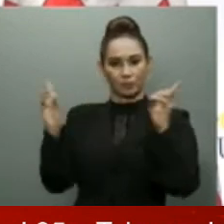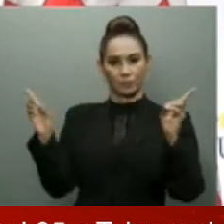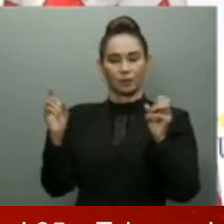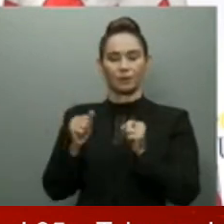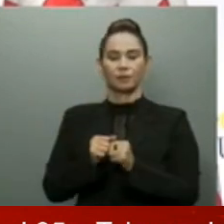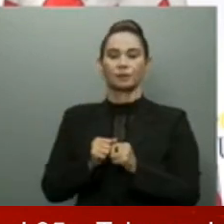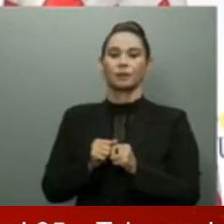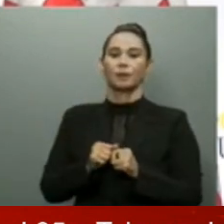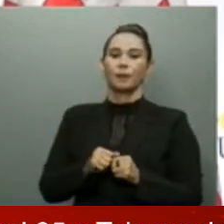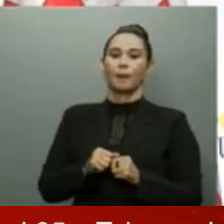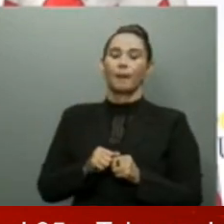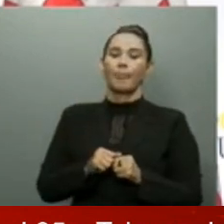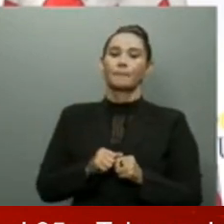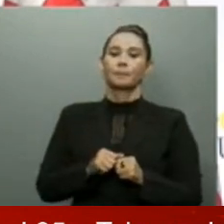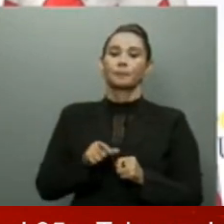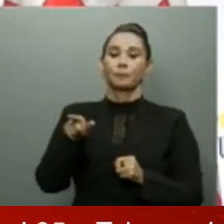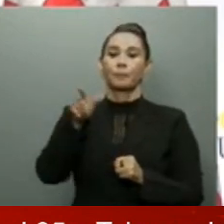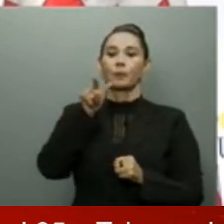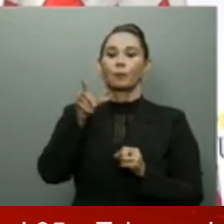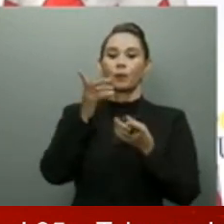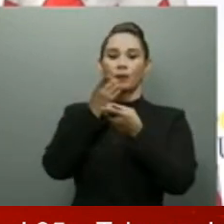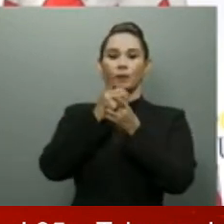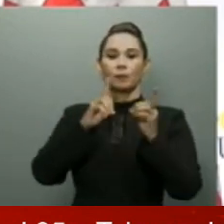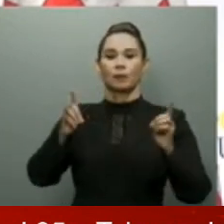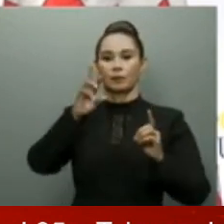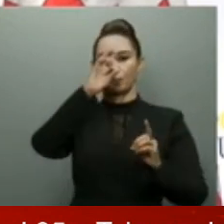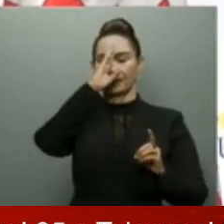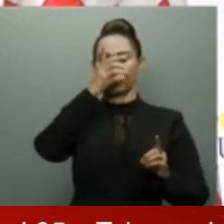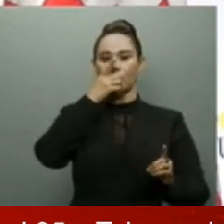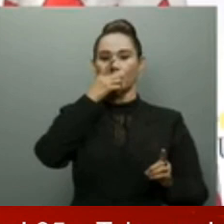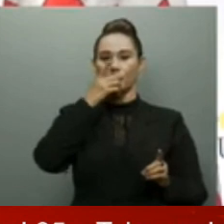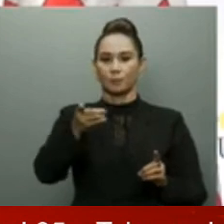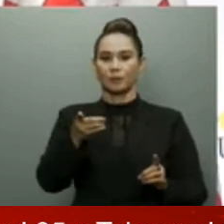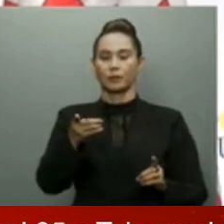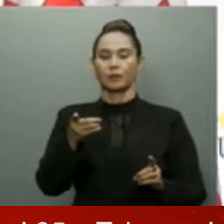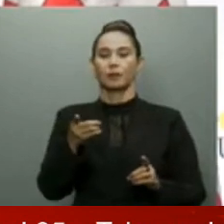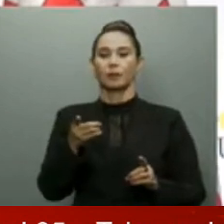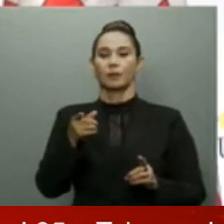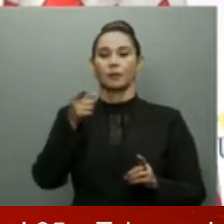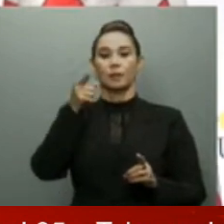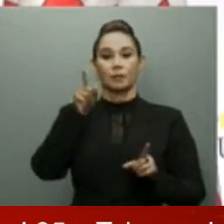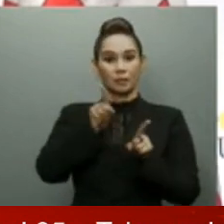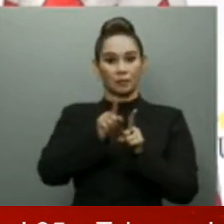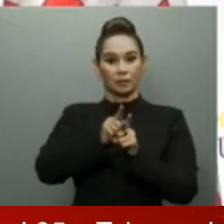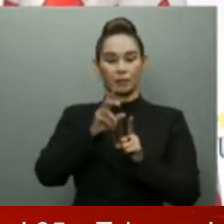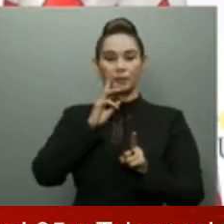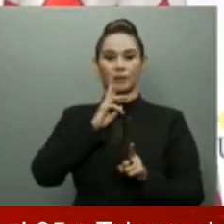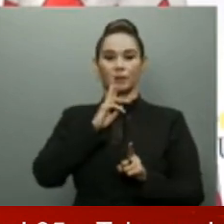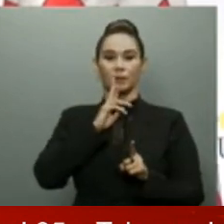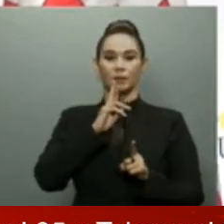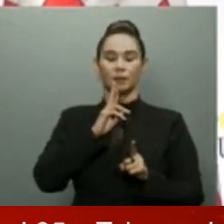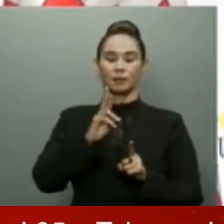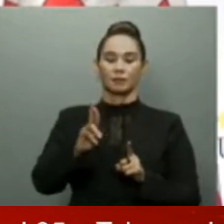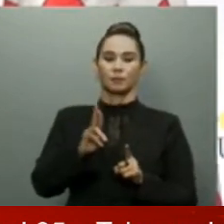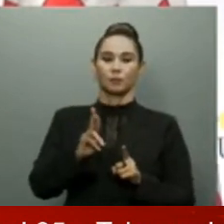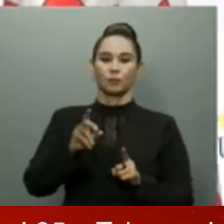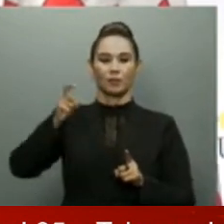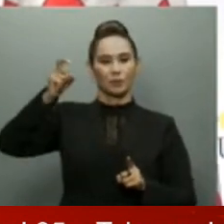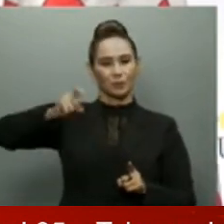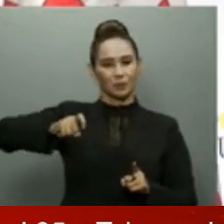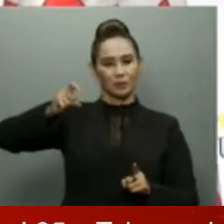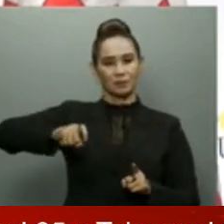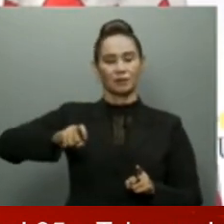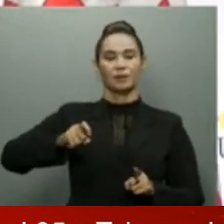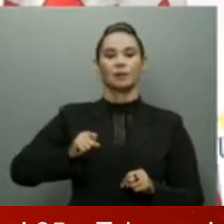la democracia de la República Dominicana y que responde a los parámetros las exigencias y las necesidades